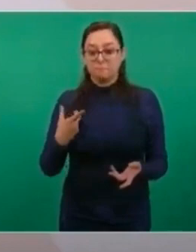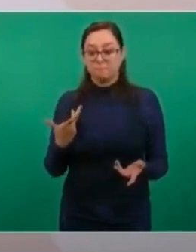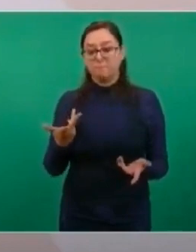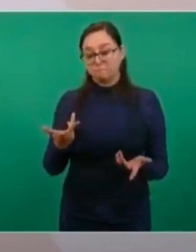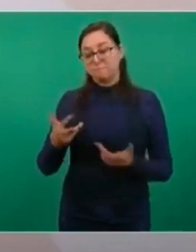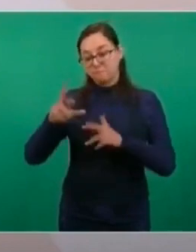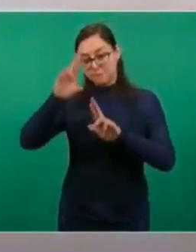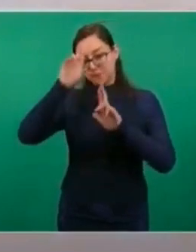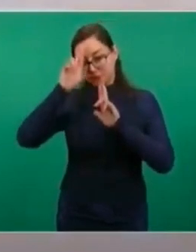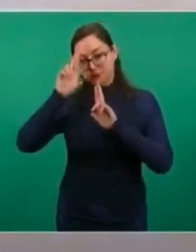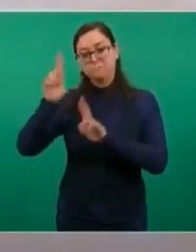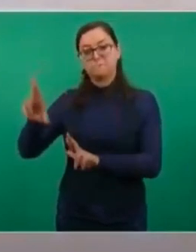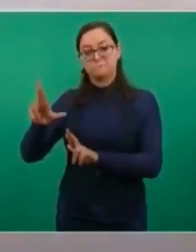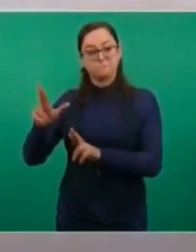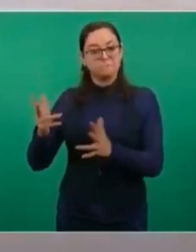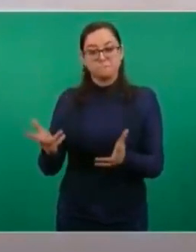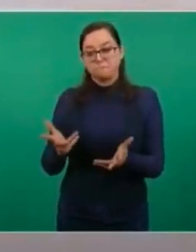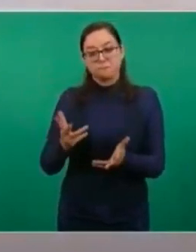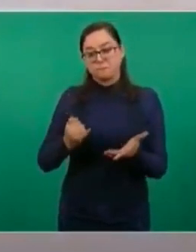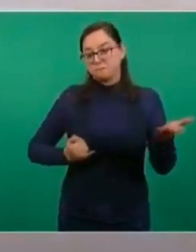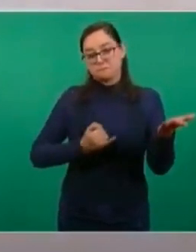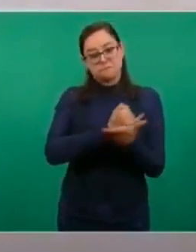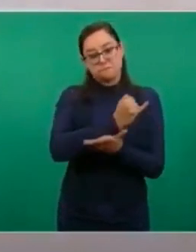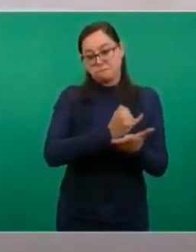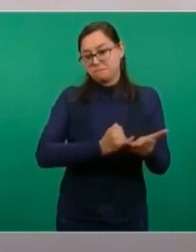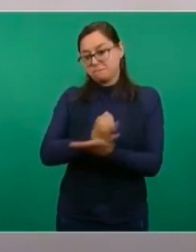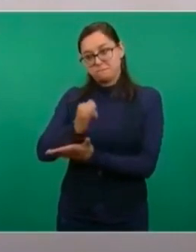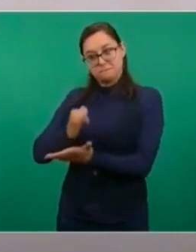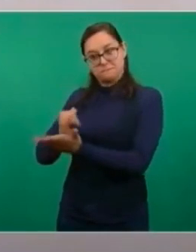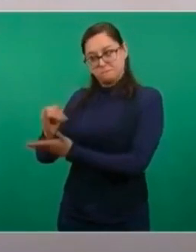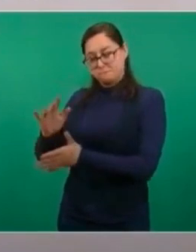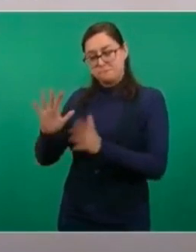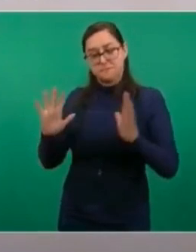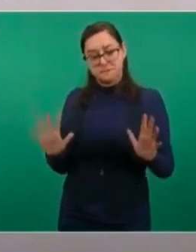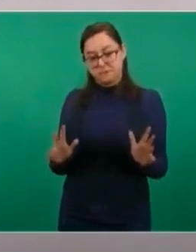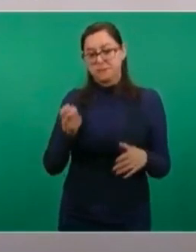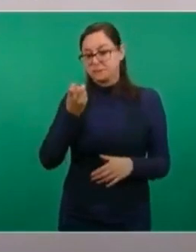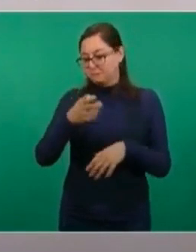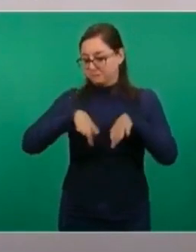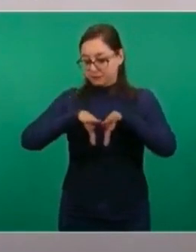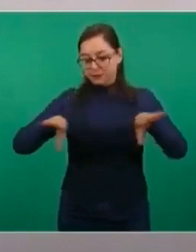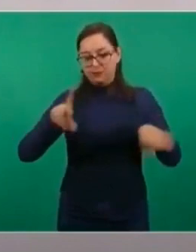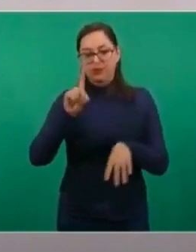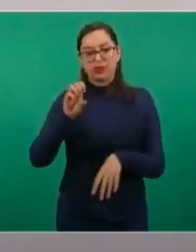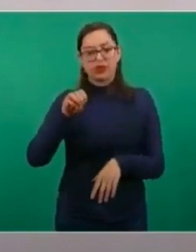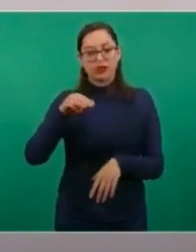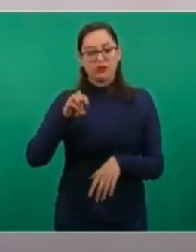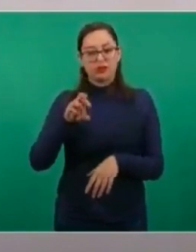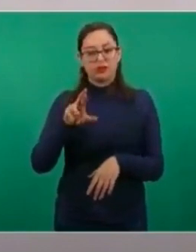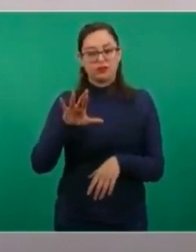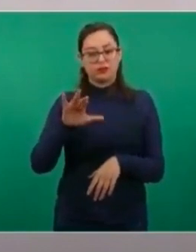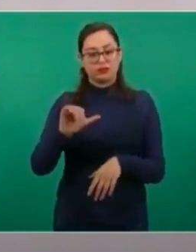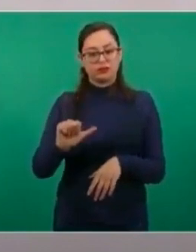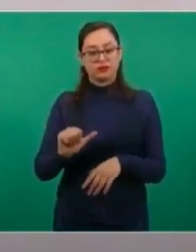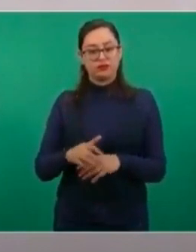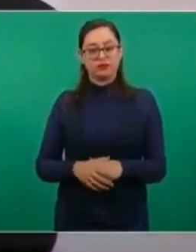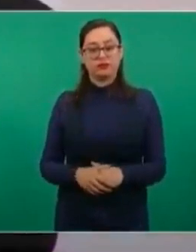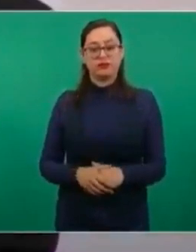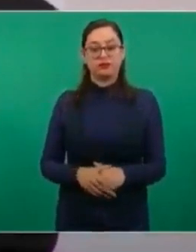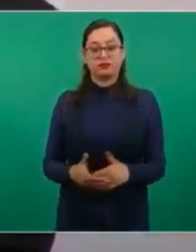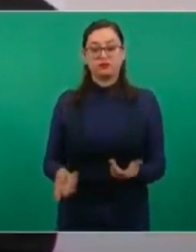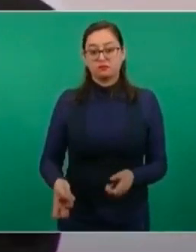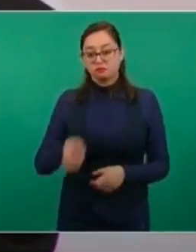respetuosos de las posturas de cada quien, así es la democracia, solo en las